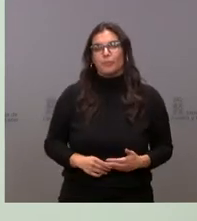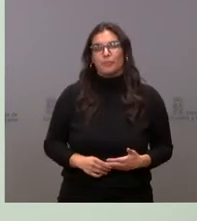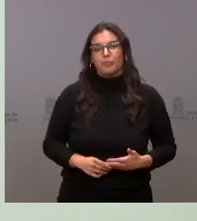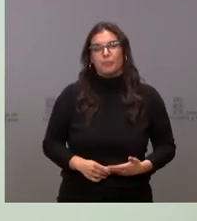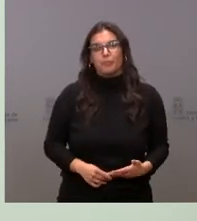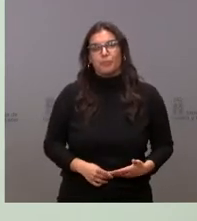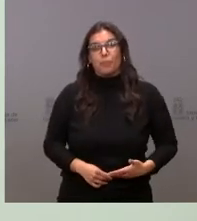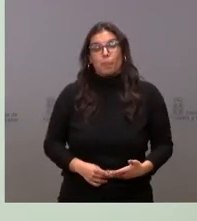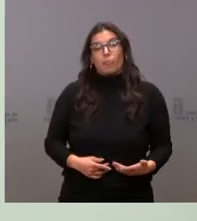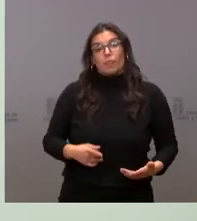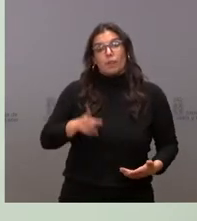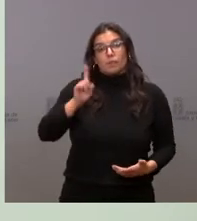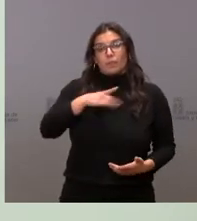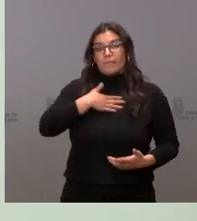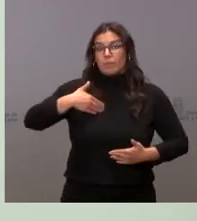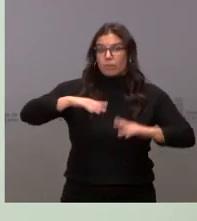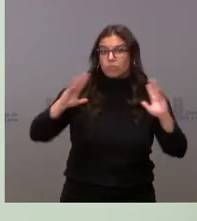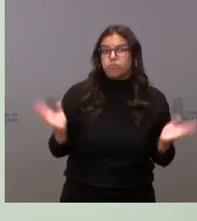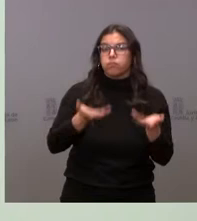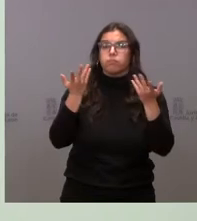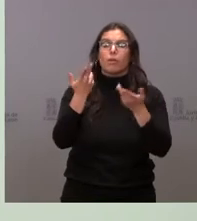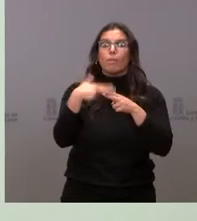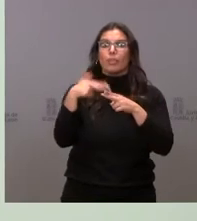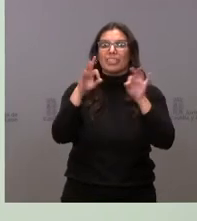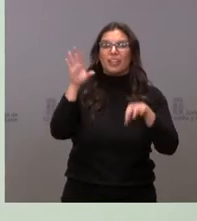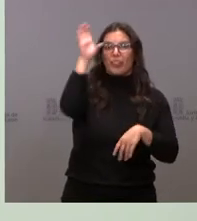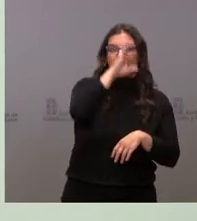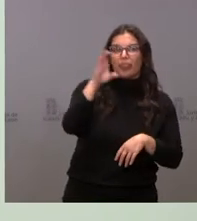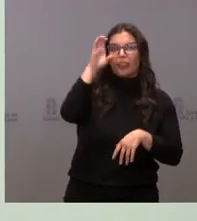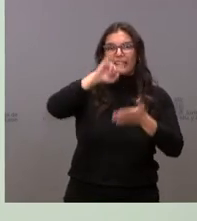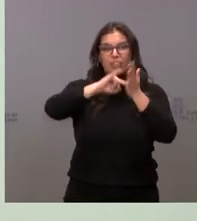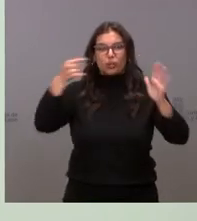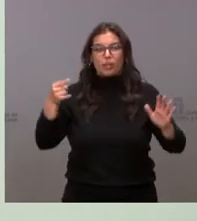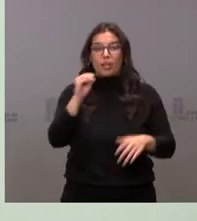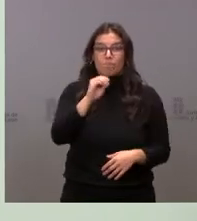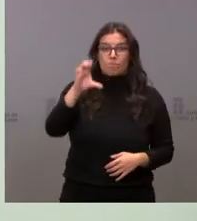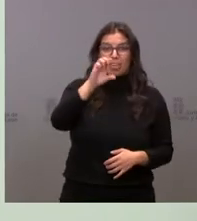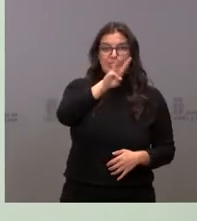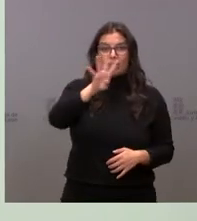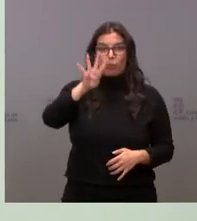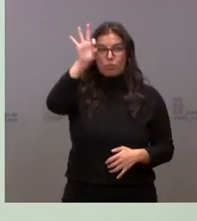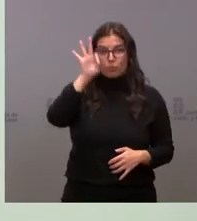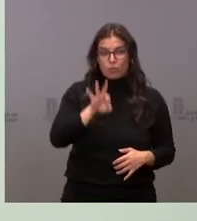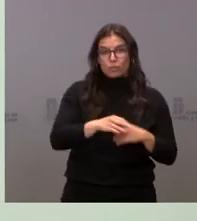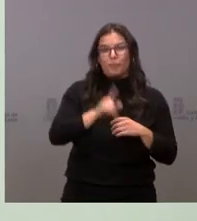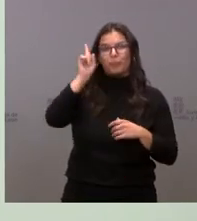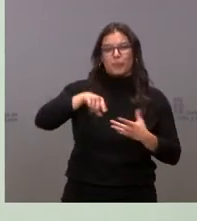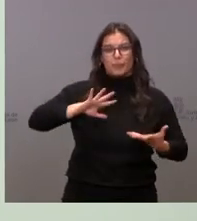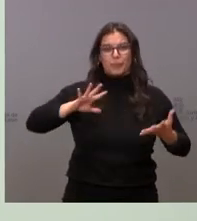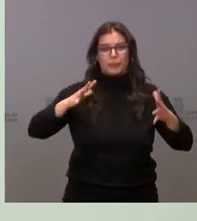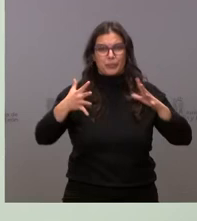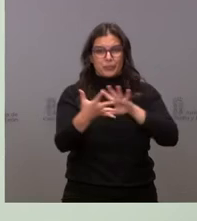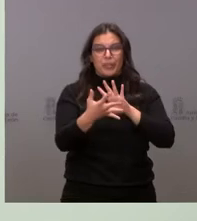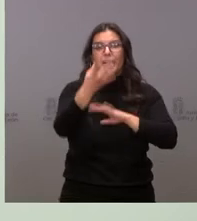Queremos seguir impulsando políticas de ciencia y tecnología. Hay un incremento del 34%. La transformación digital, un